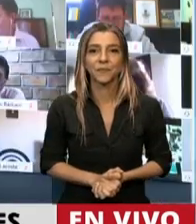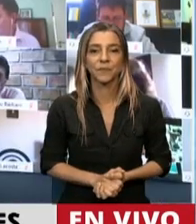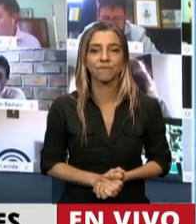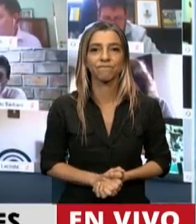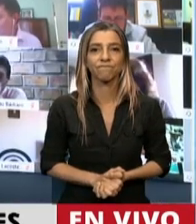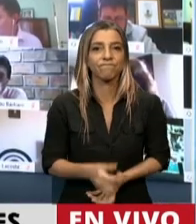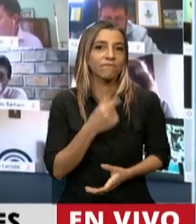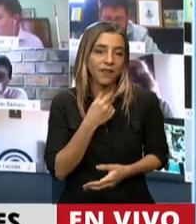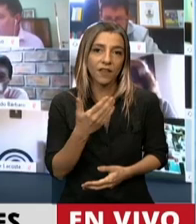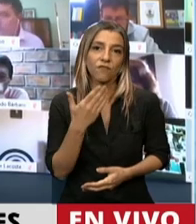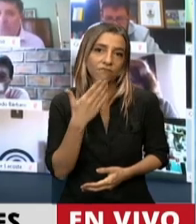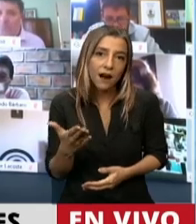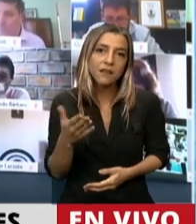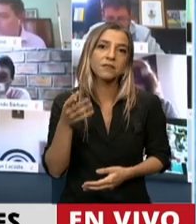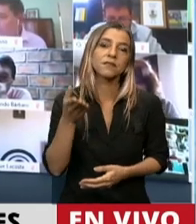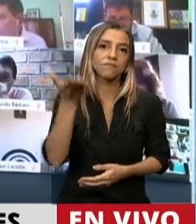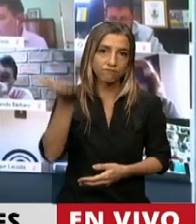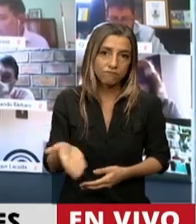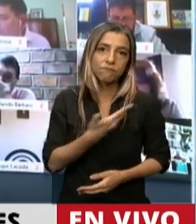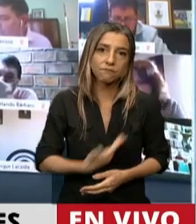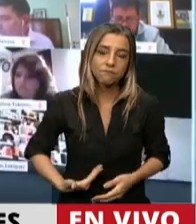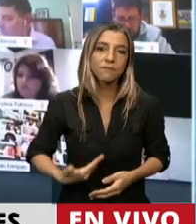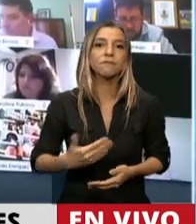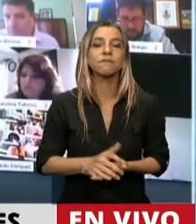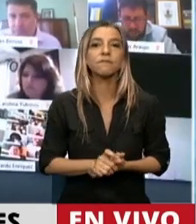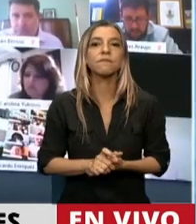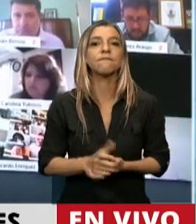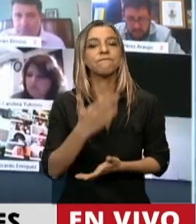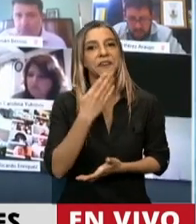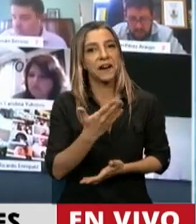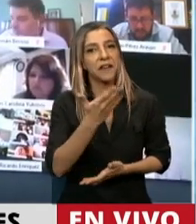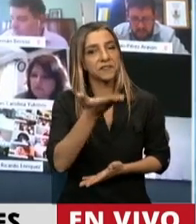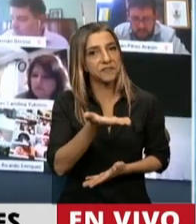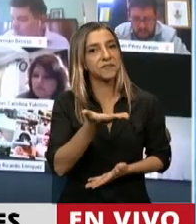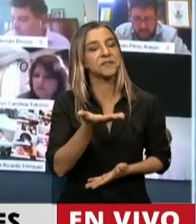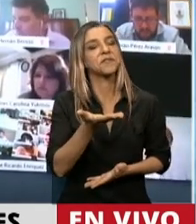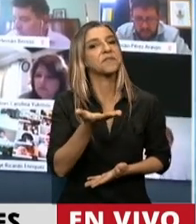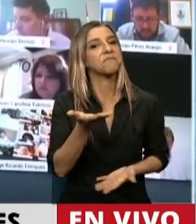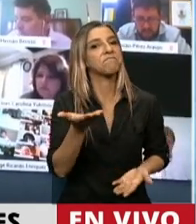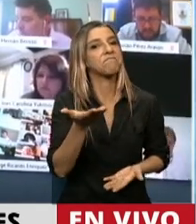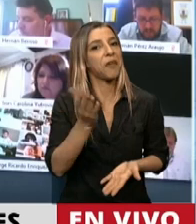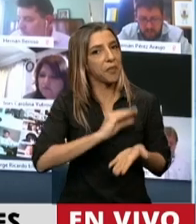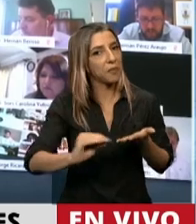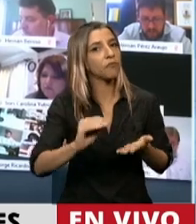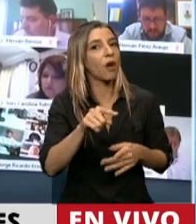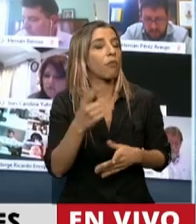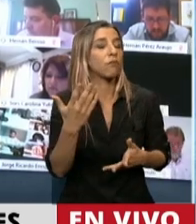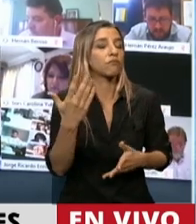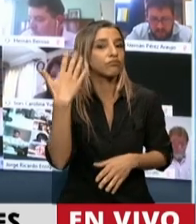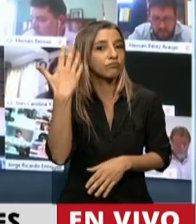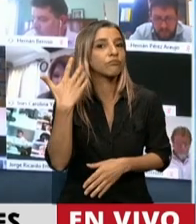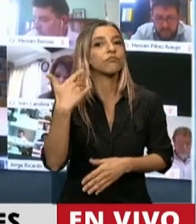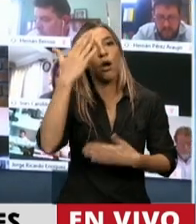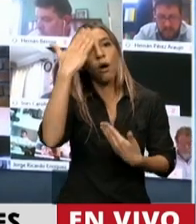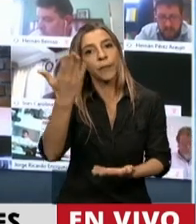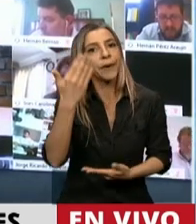Agradecerle a usted por rendir el homenaje a uno de los hombres más importantes